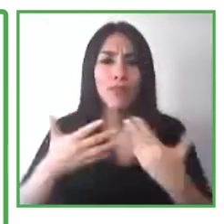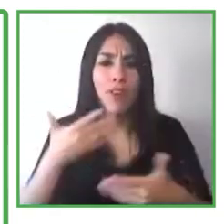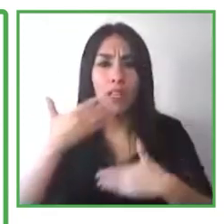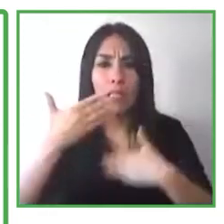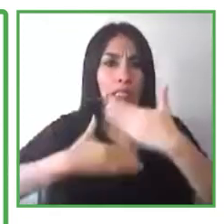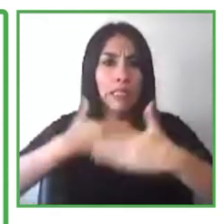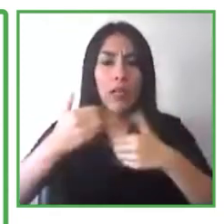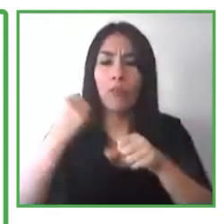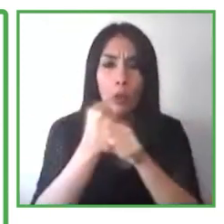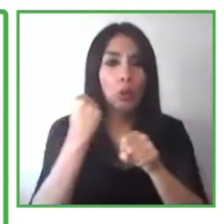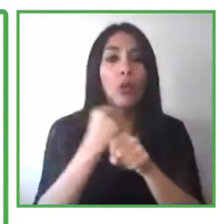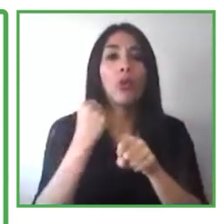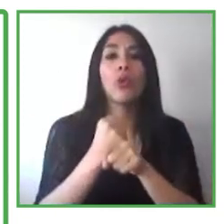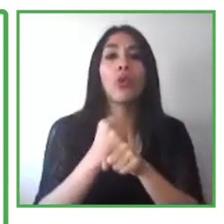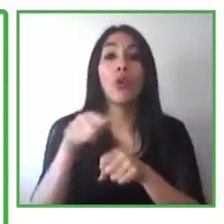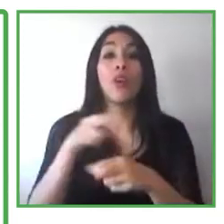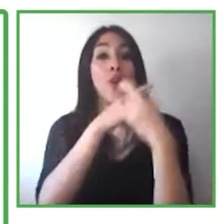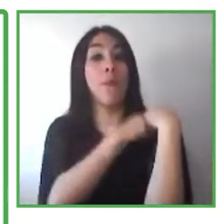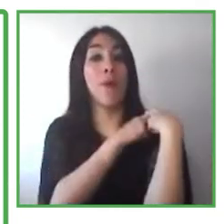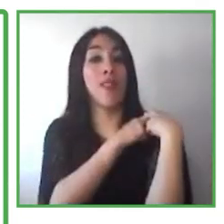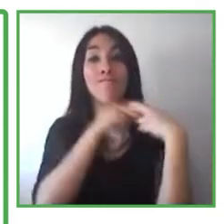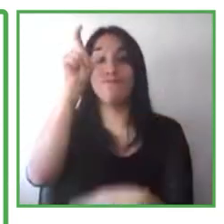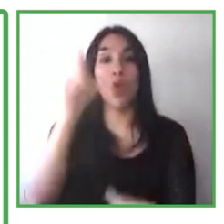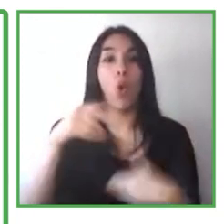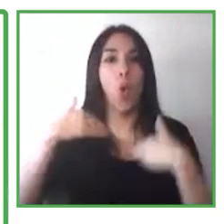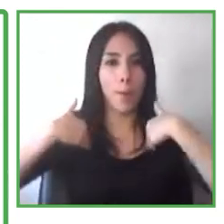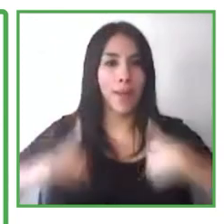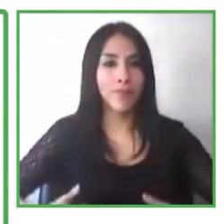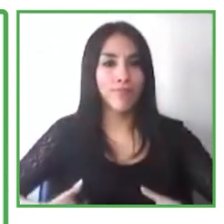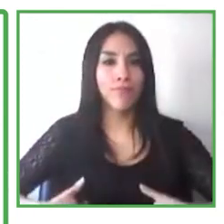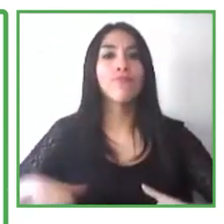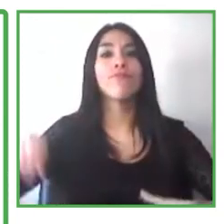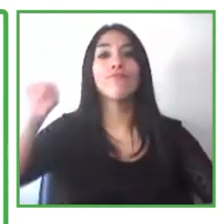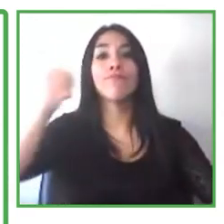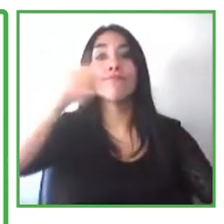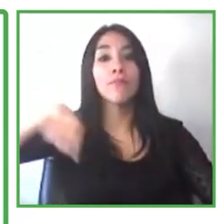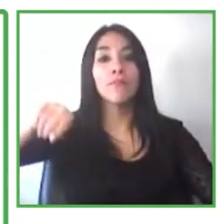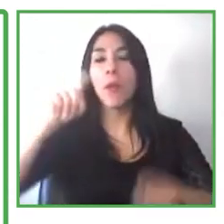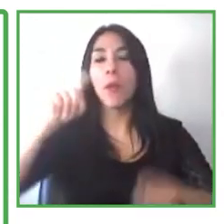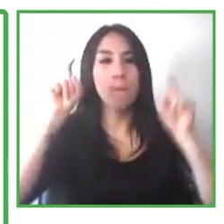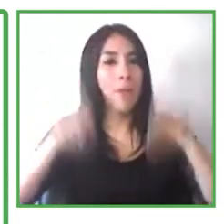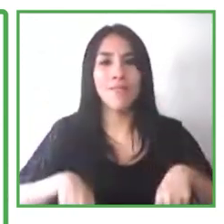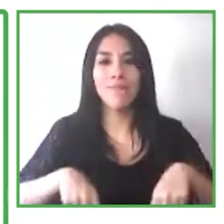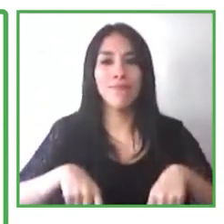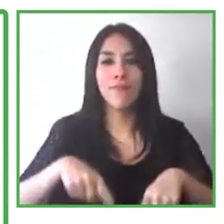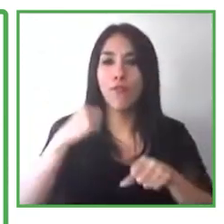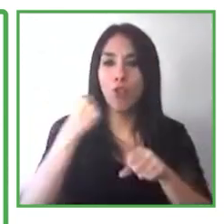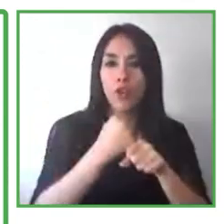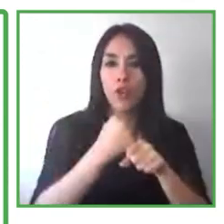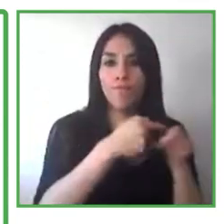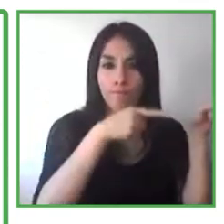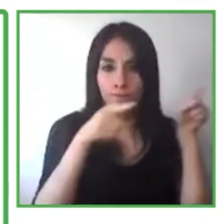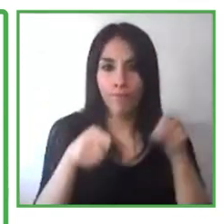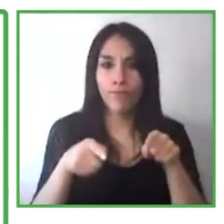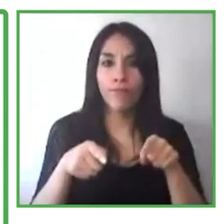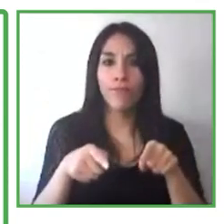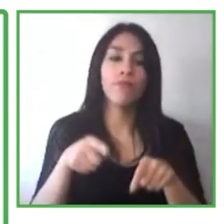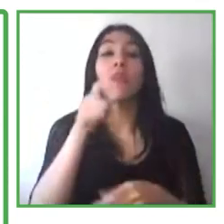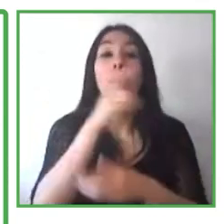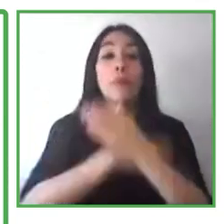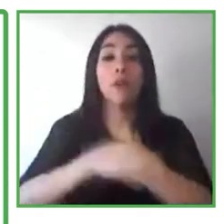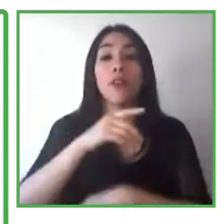de ganar-ganar para todos. Es benéfico para el candidato porque ahora tienen una carrera que es significativa en TI.